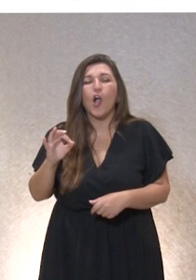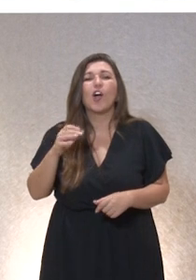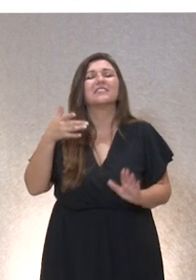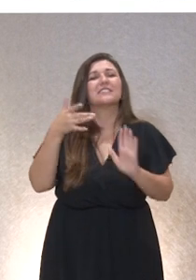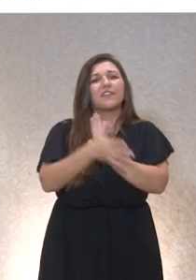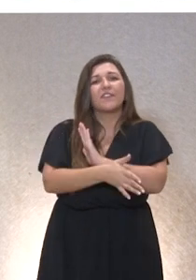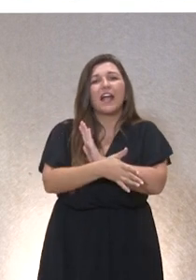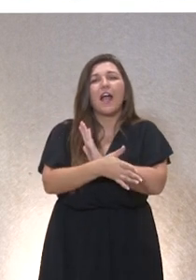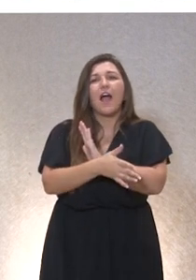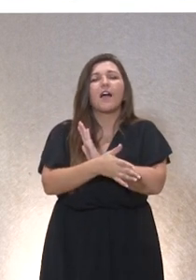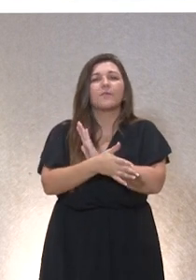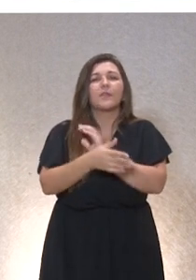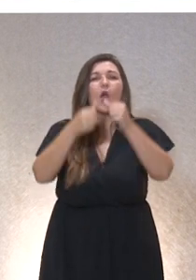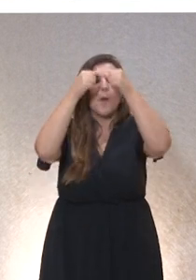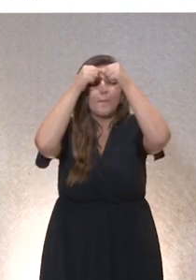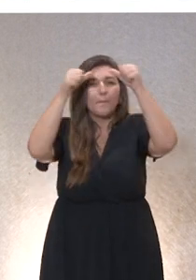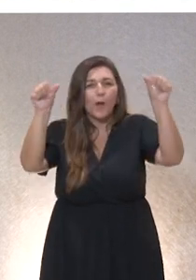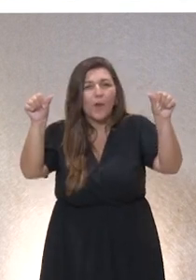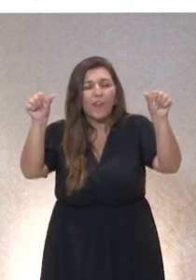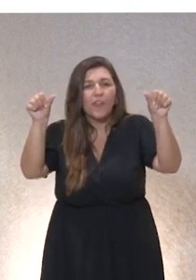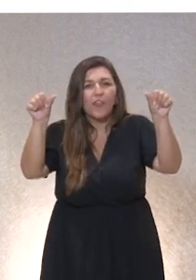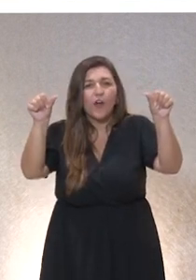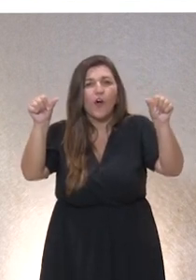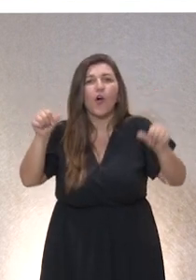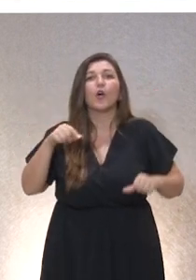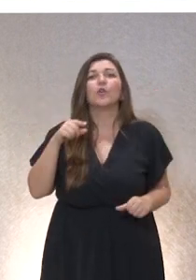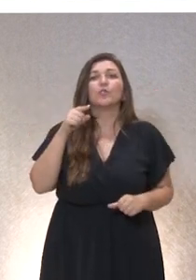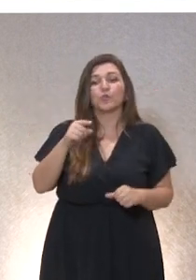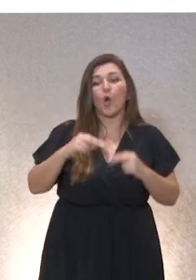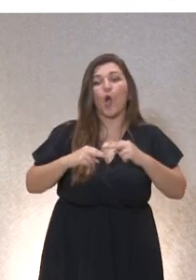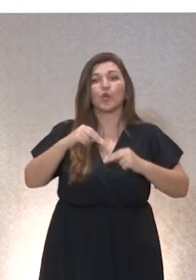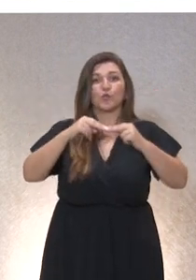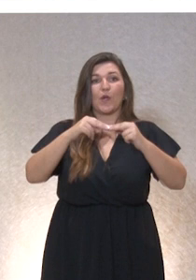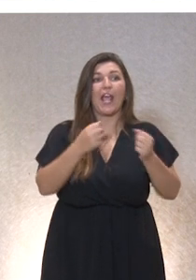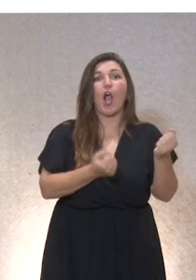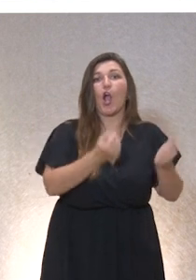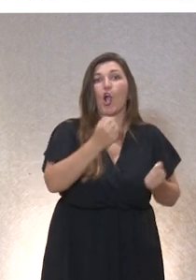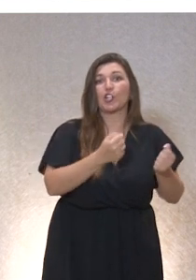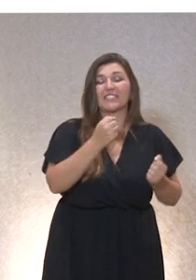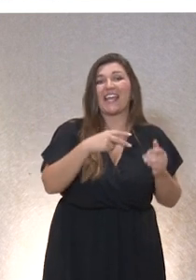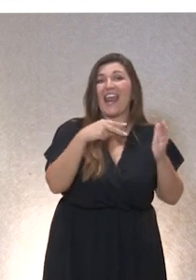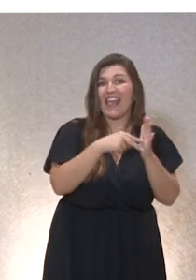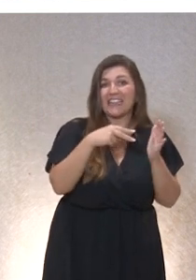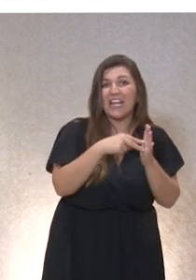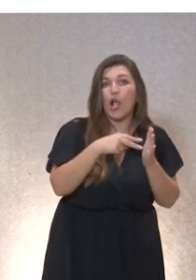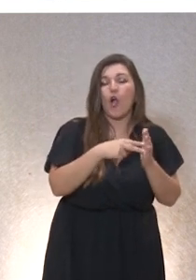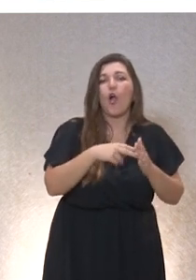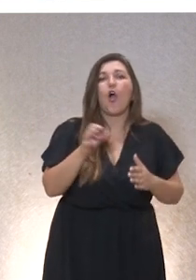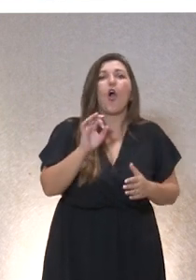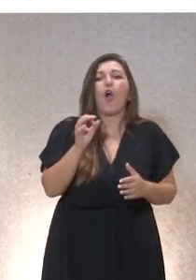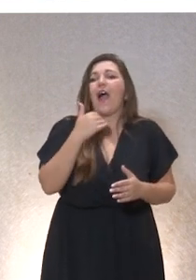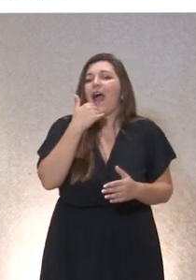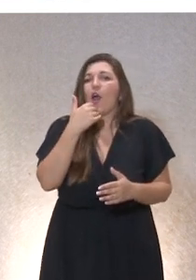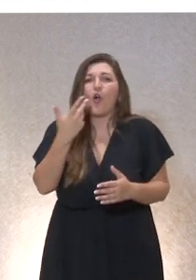prejuicio, es esa precondición con la cual tú construyes un coche eléctrico, construyes un artefacto,